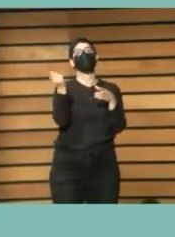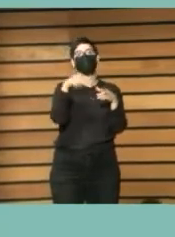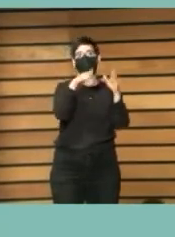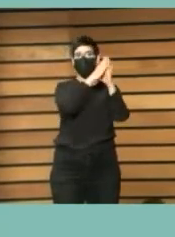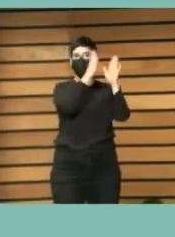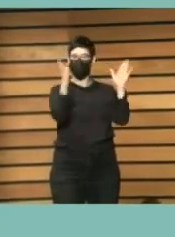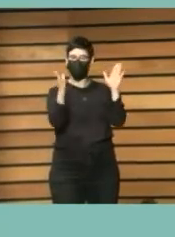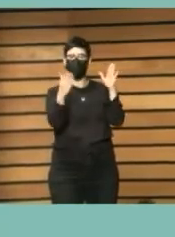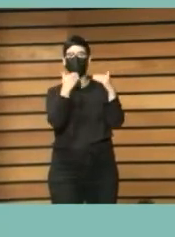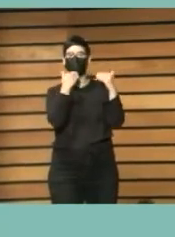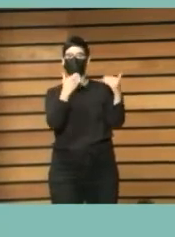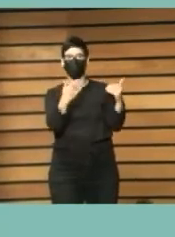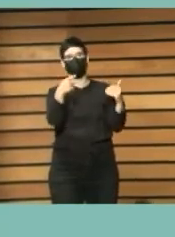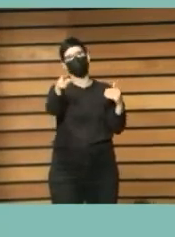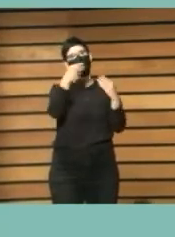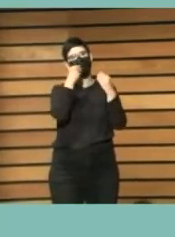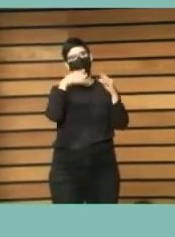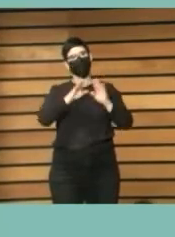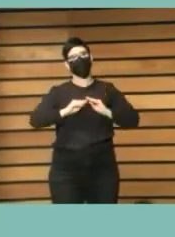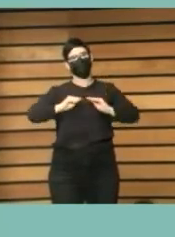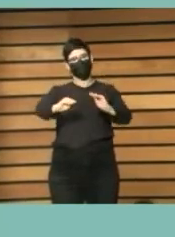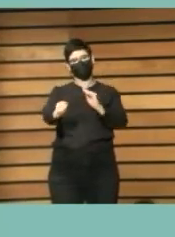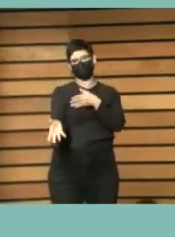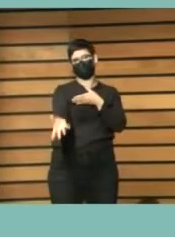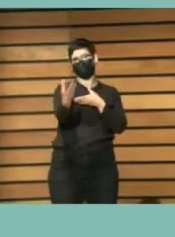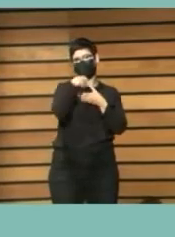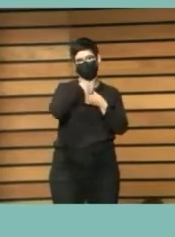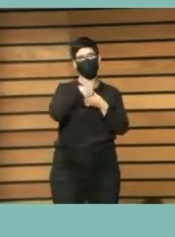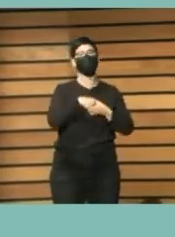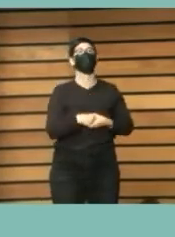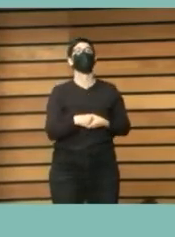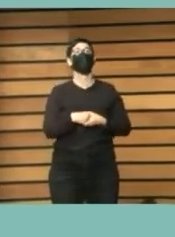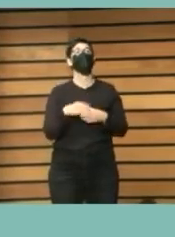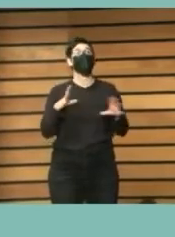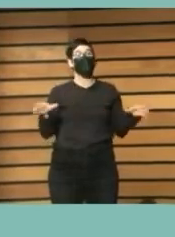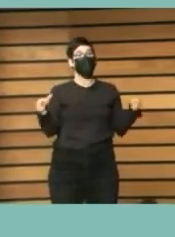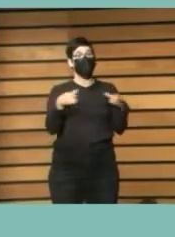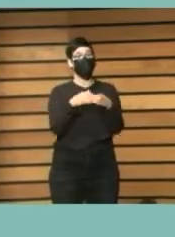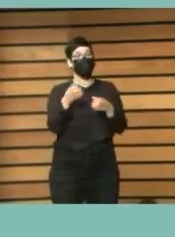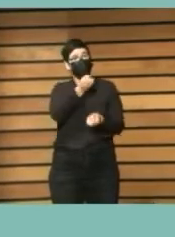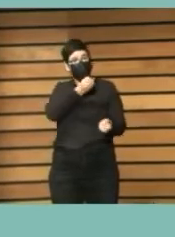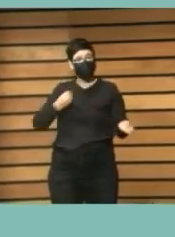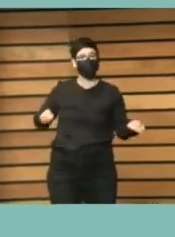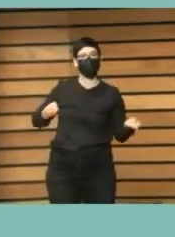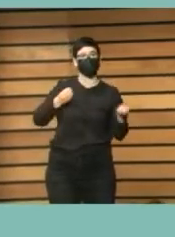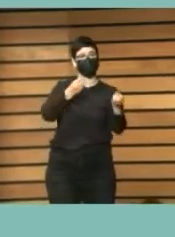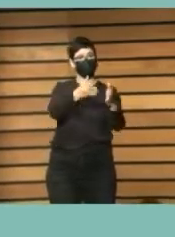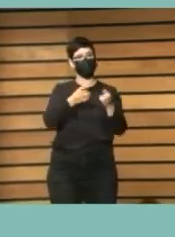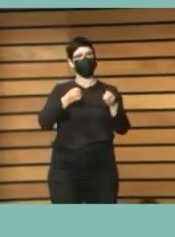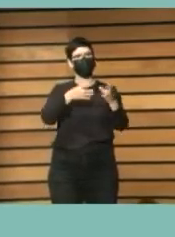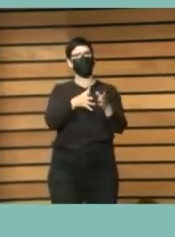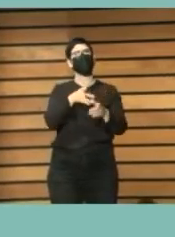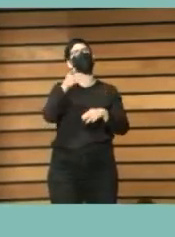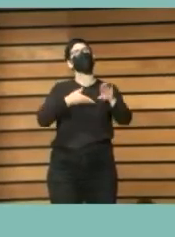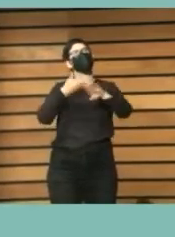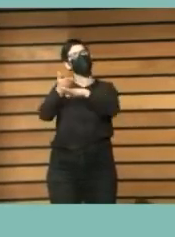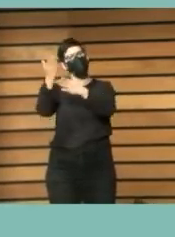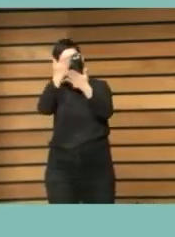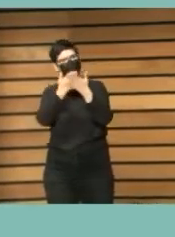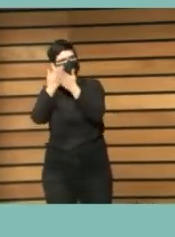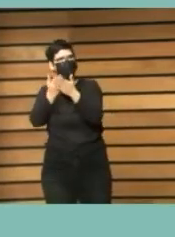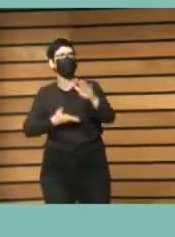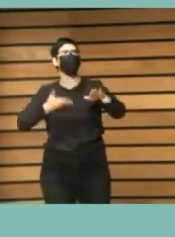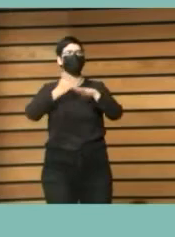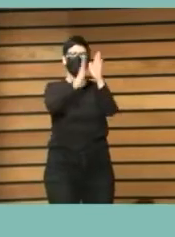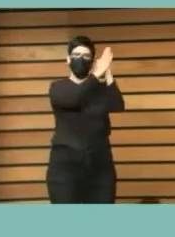historias hemos creado un grupo de narración habitualmente cuenta en colegios cuenta en bibliotecas cuenta